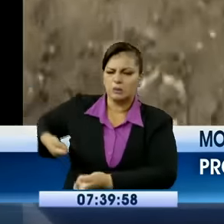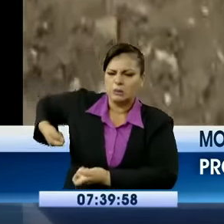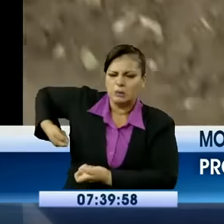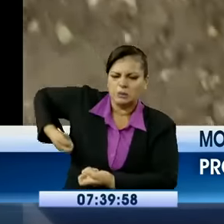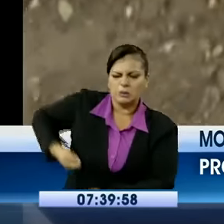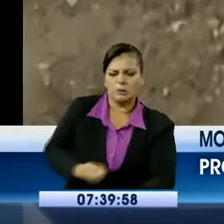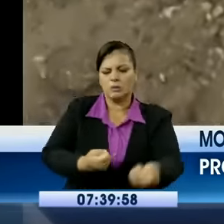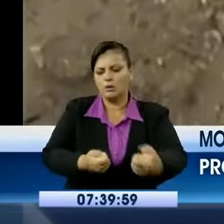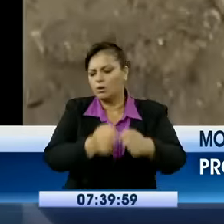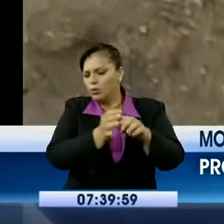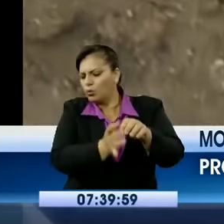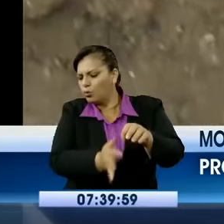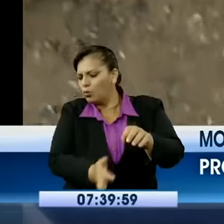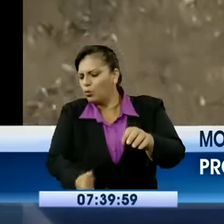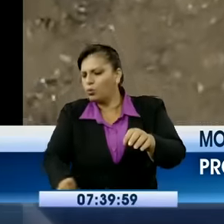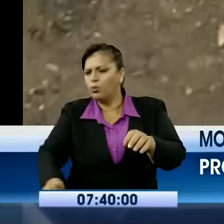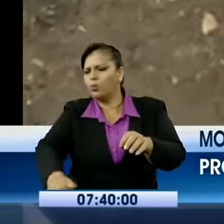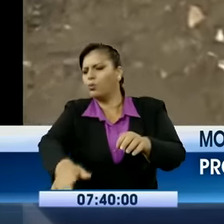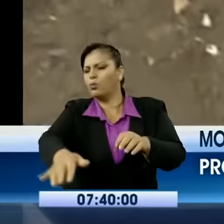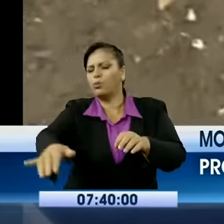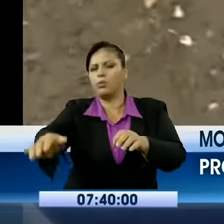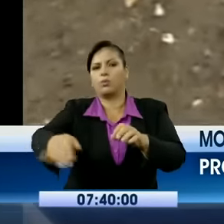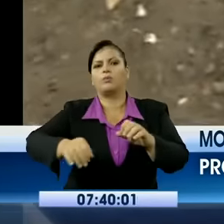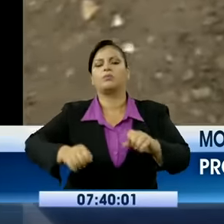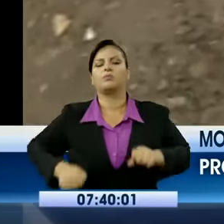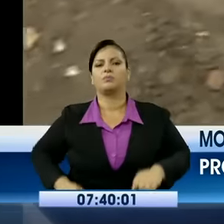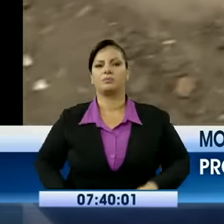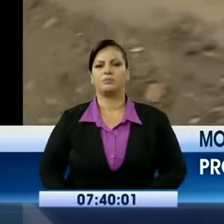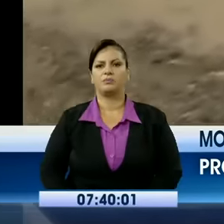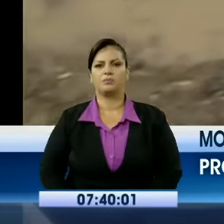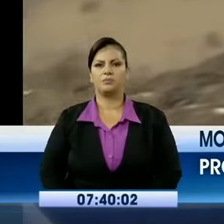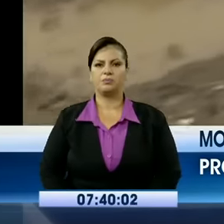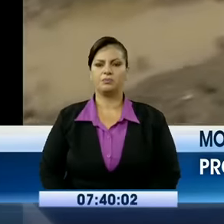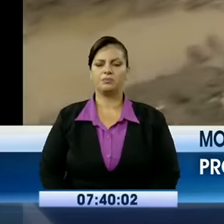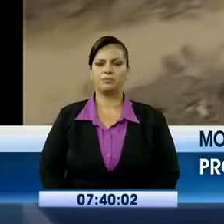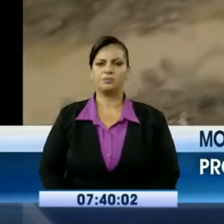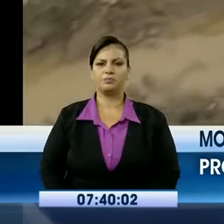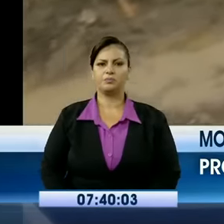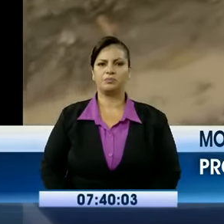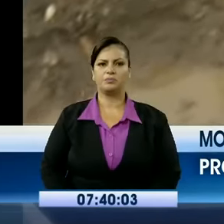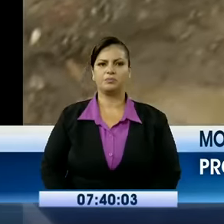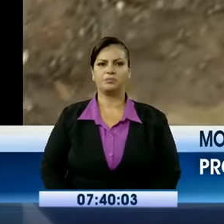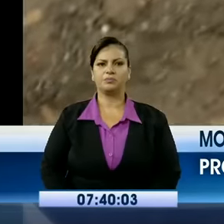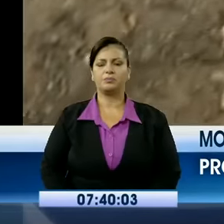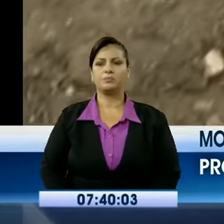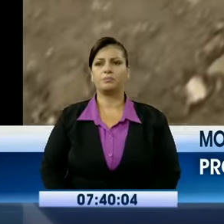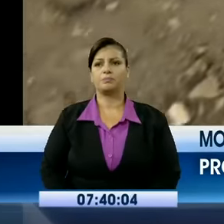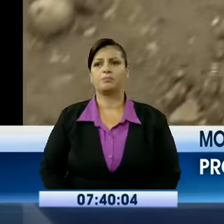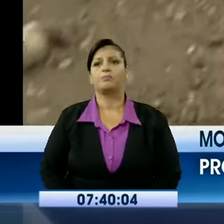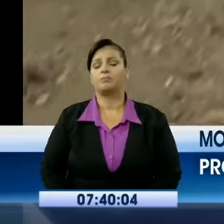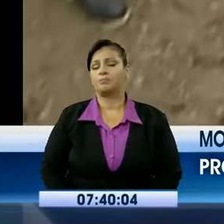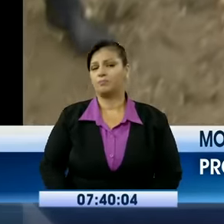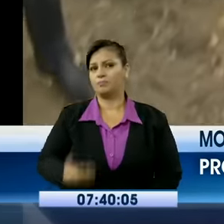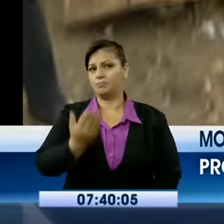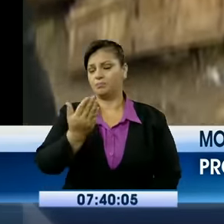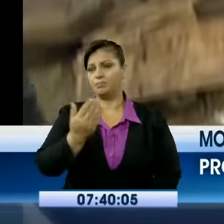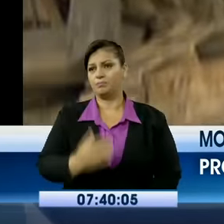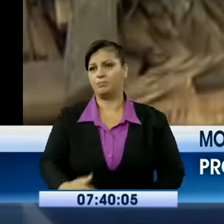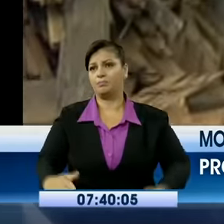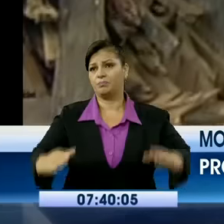zanjas que permitan el retiro de las aguas de este sector. Y tienen que hacerlo a través de las viviendas, a través de los solares,